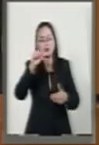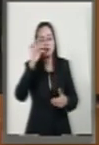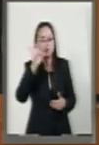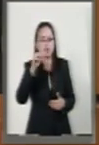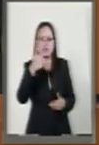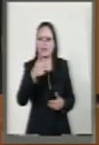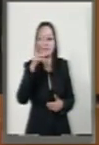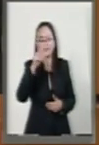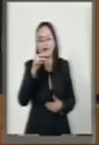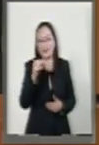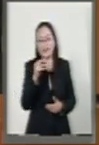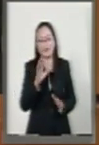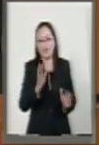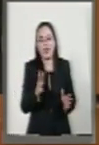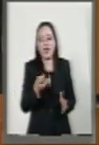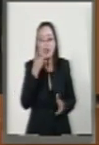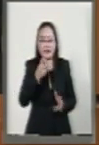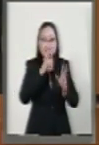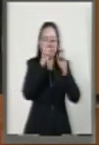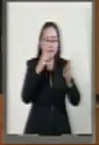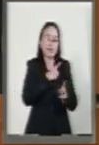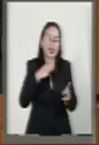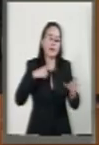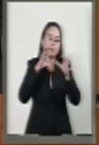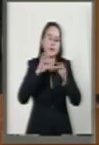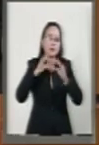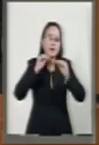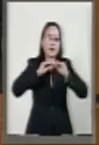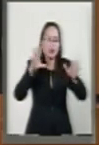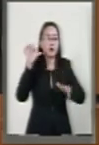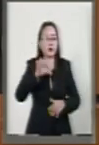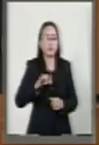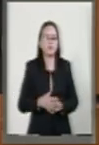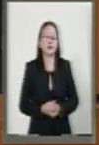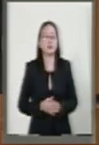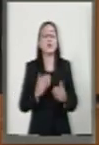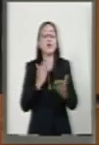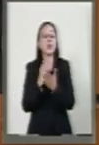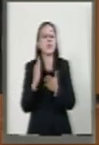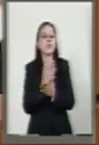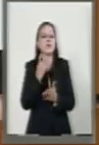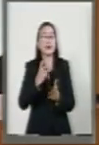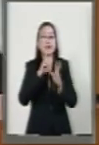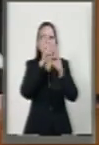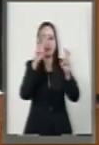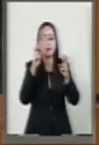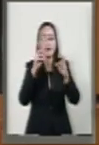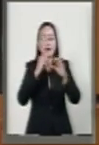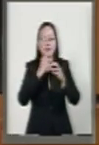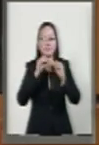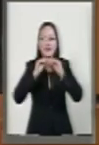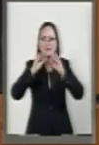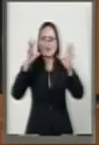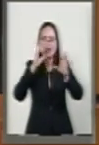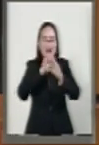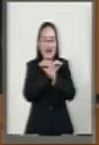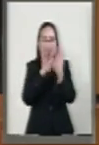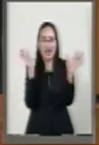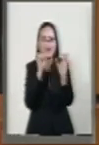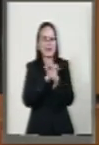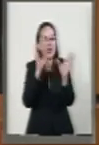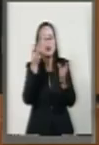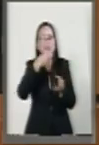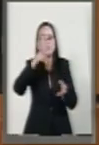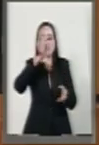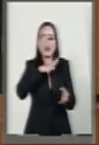parece que es un tema que valía la pena aclarar. Por otra parte, en materia de transparencia me parece muy importante que cumplan